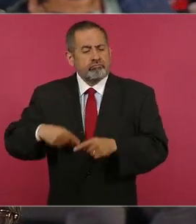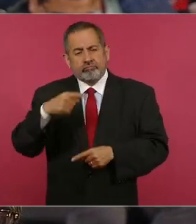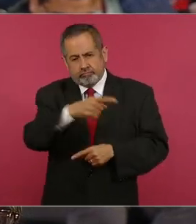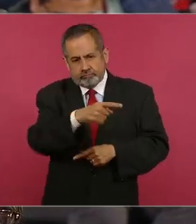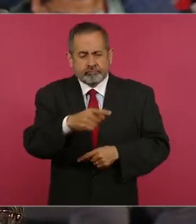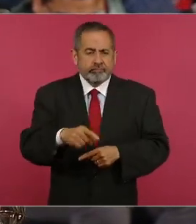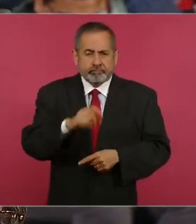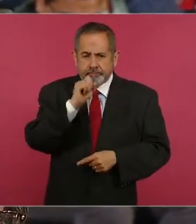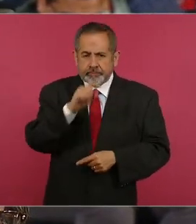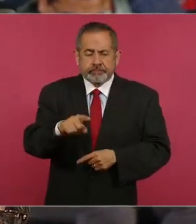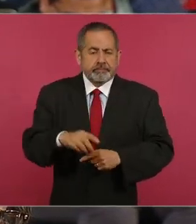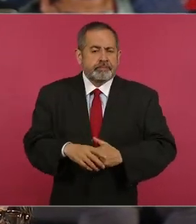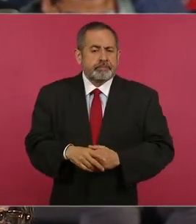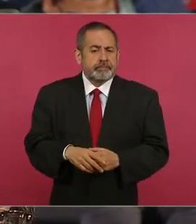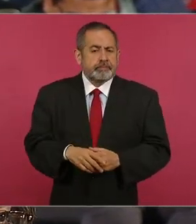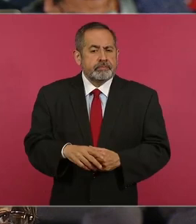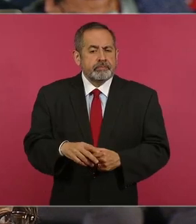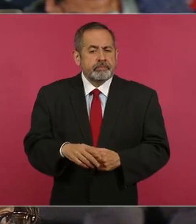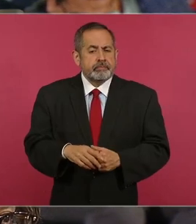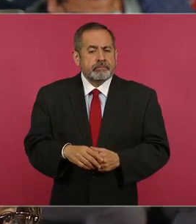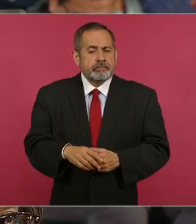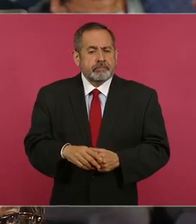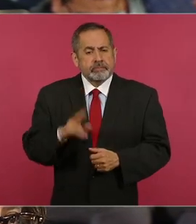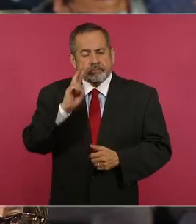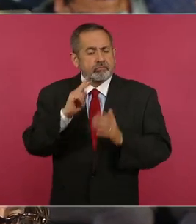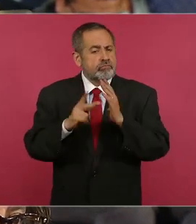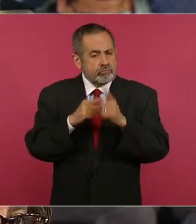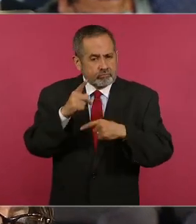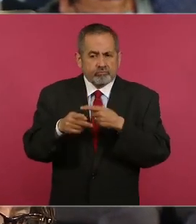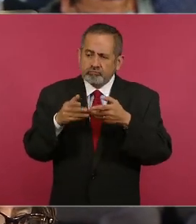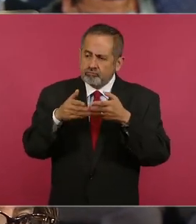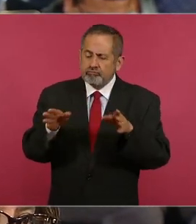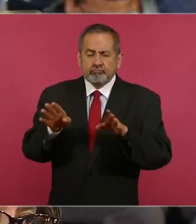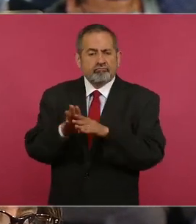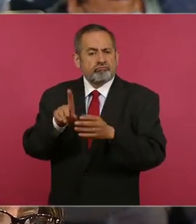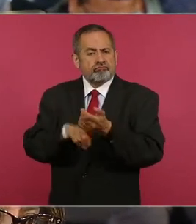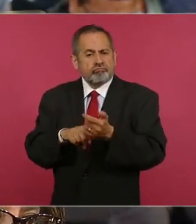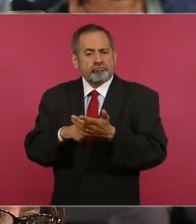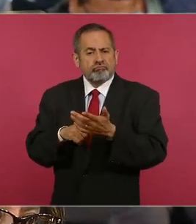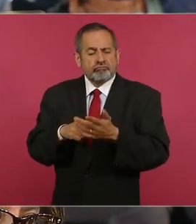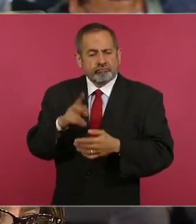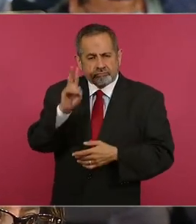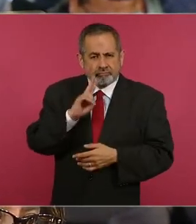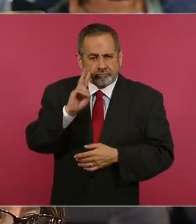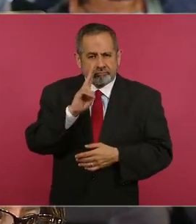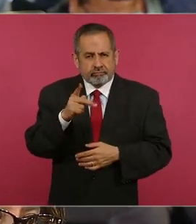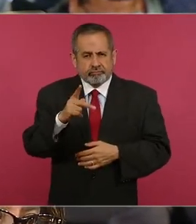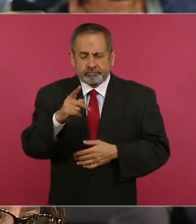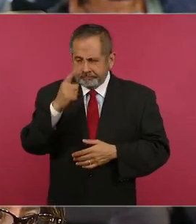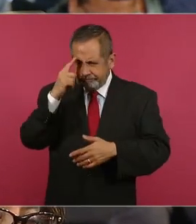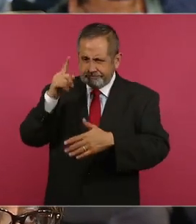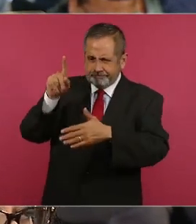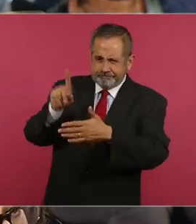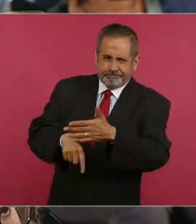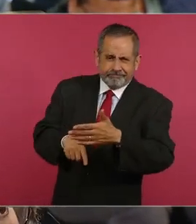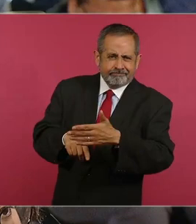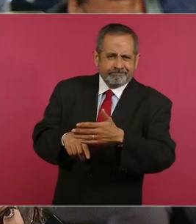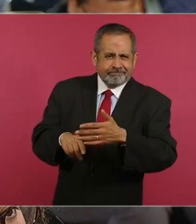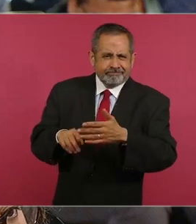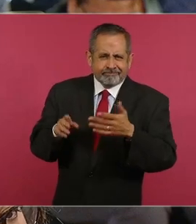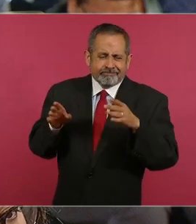que se pueda reabrir otra vez la intención de suspensión del partido